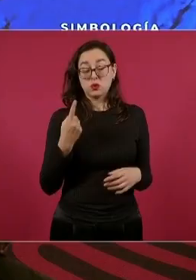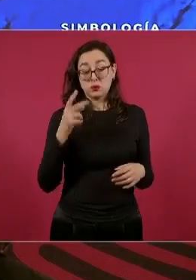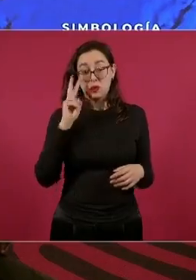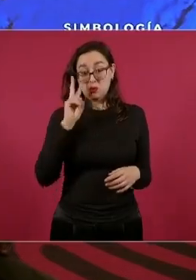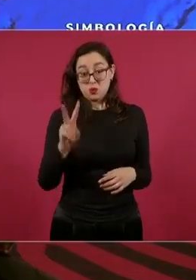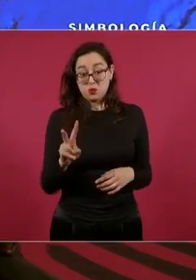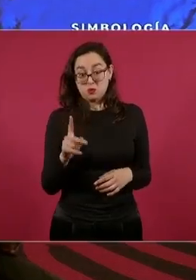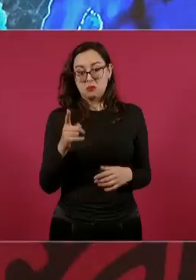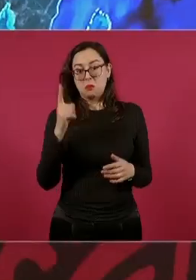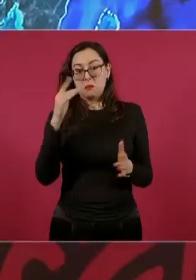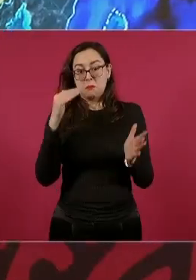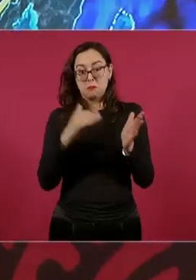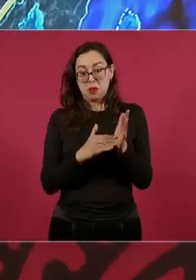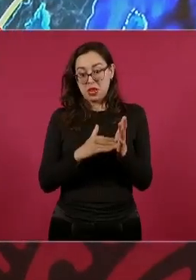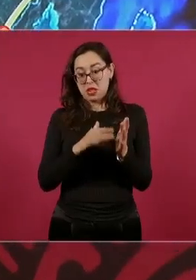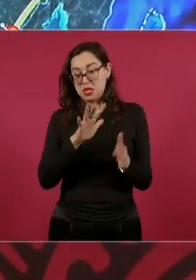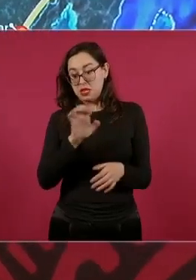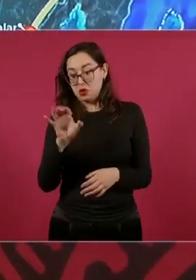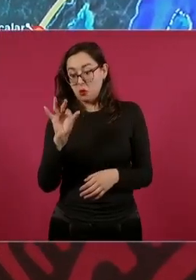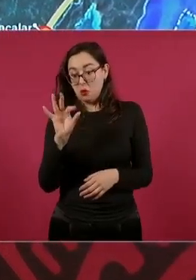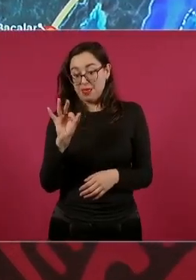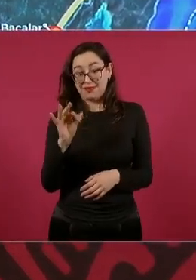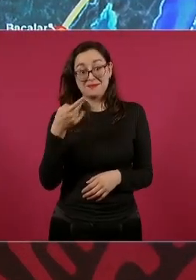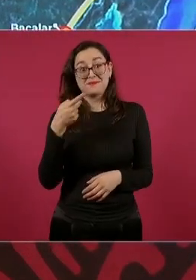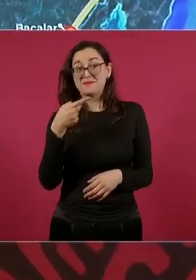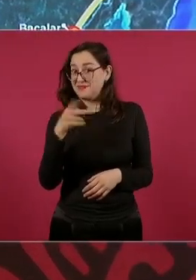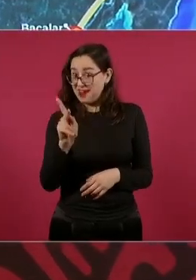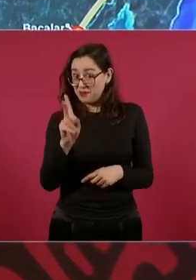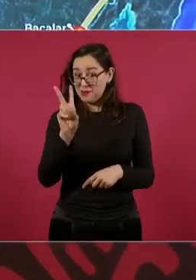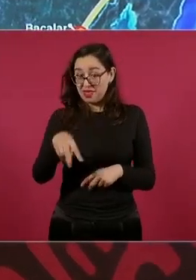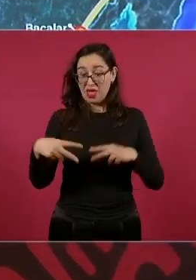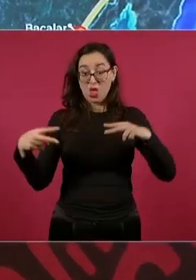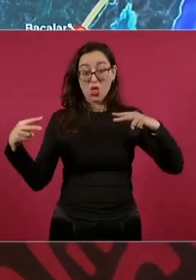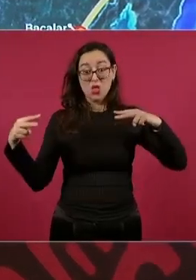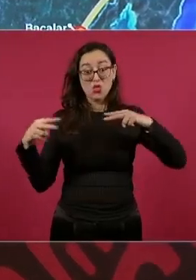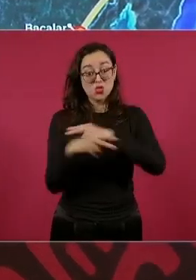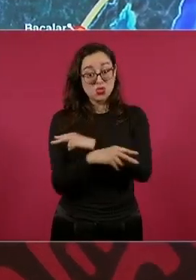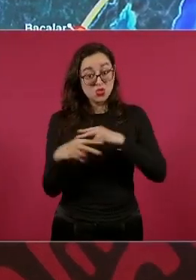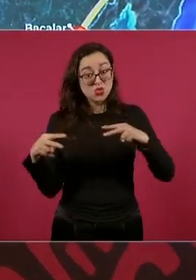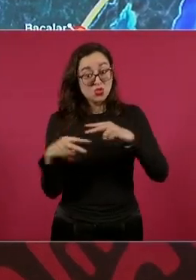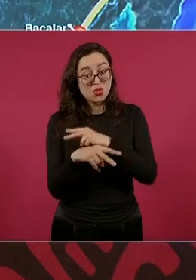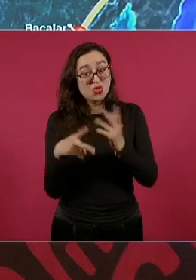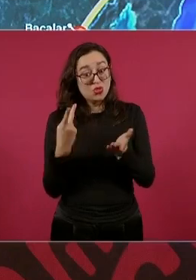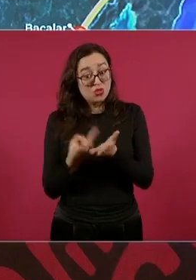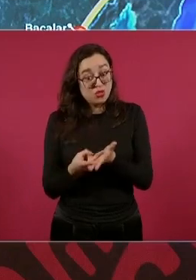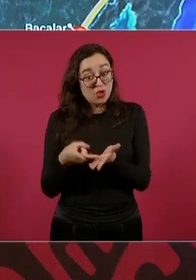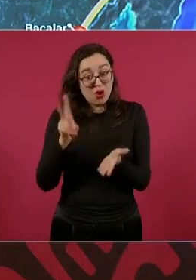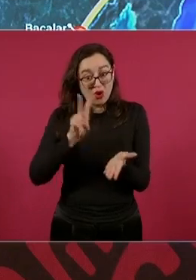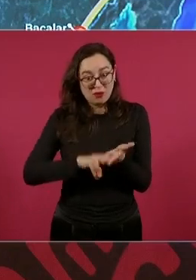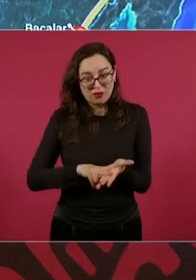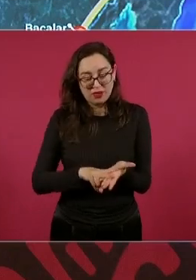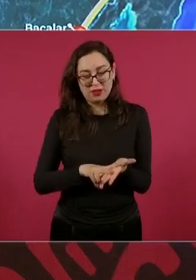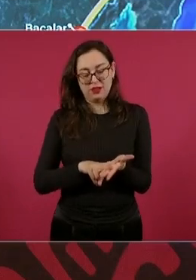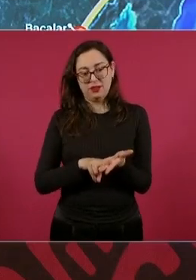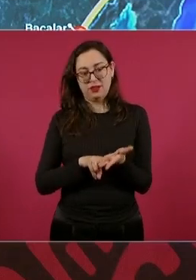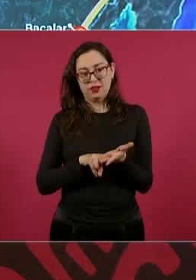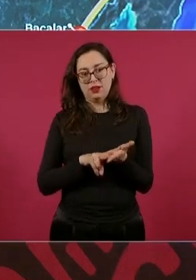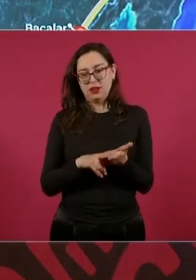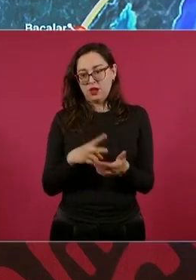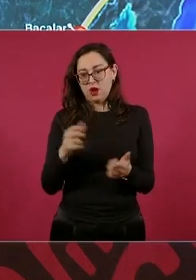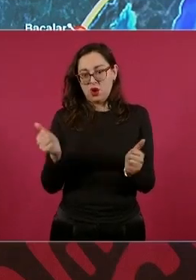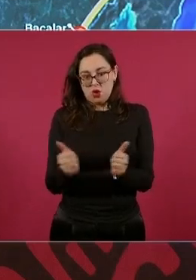Cuando se toma en cuenta que hay 900 kilómetros de dos vías